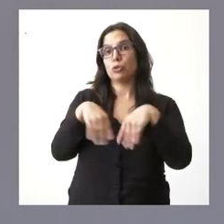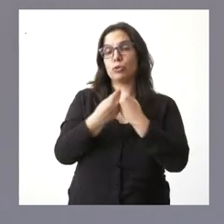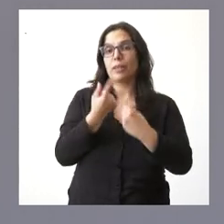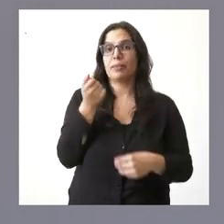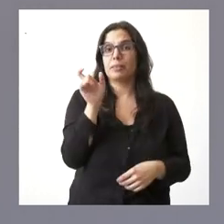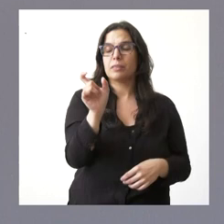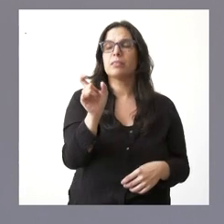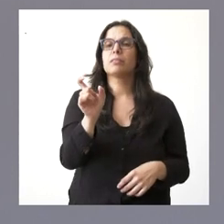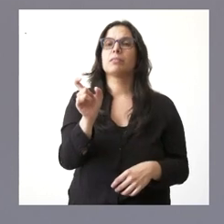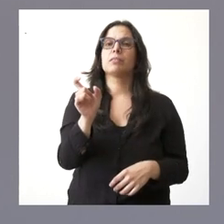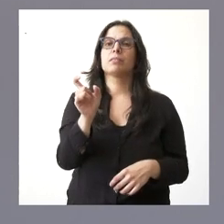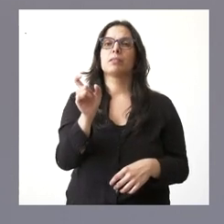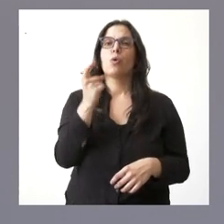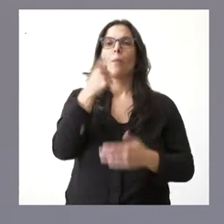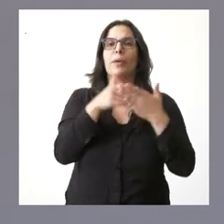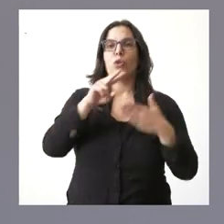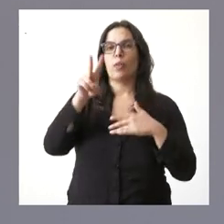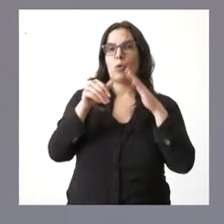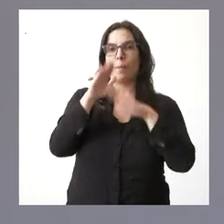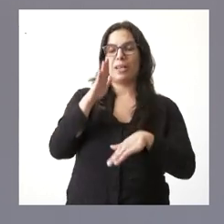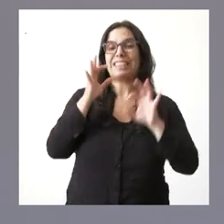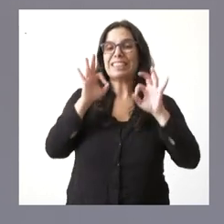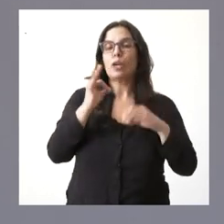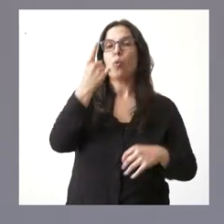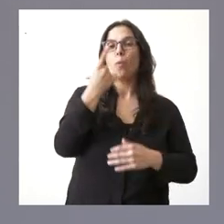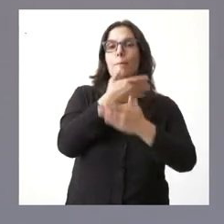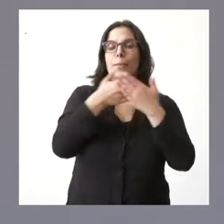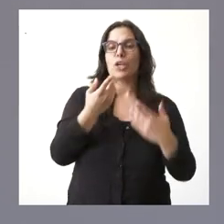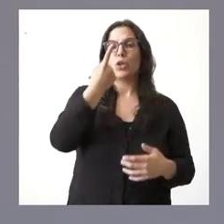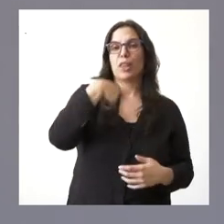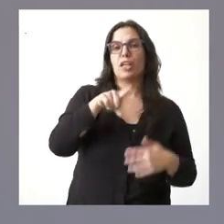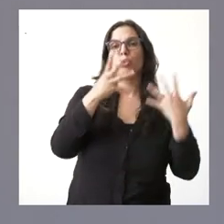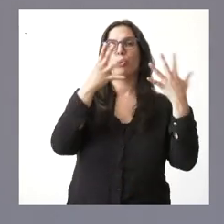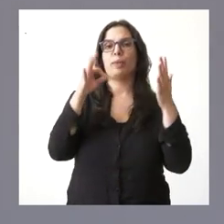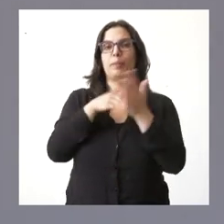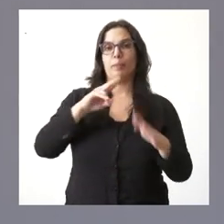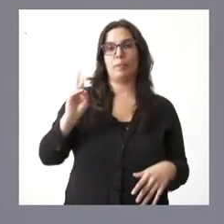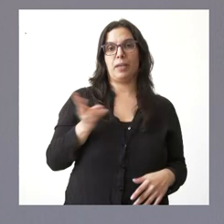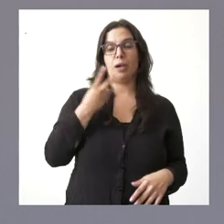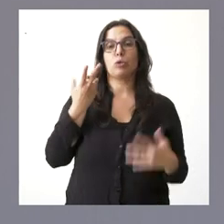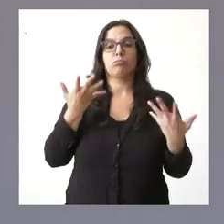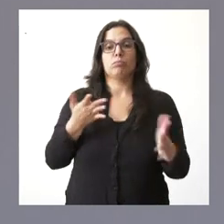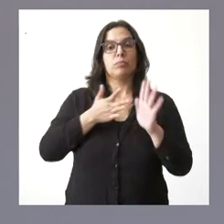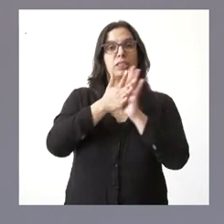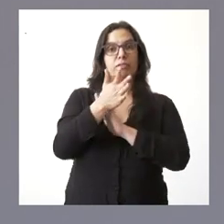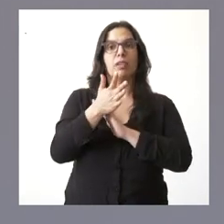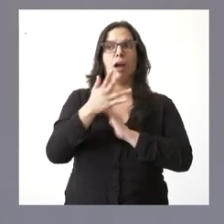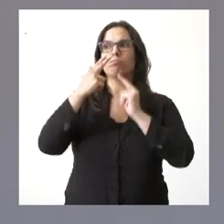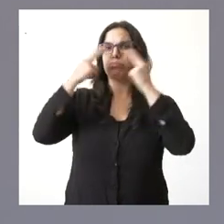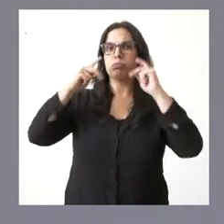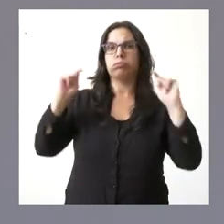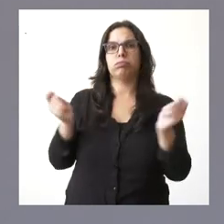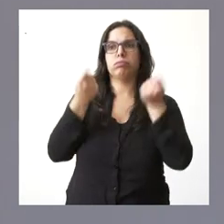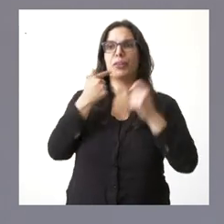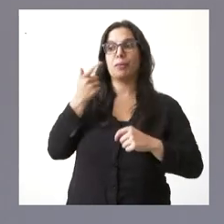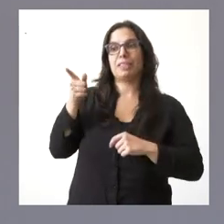total supera el millón de euros, en concreto un millón 190.000 euros. Y, por tanto, hacemos público y garantizamos la independencia